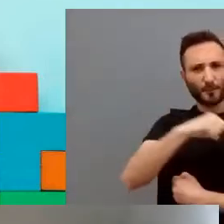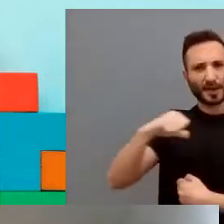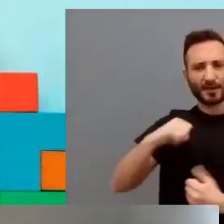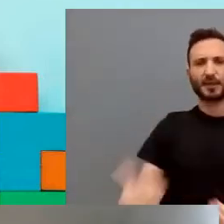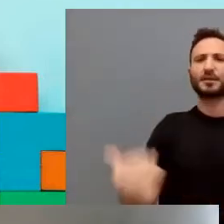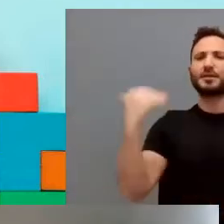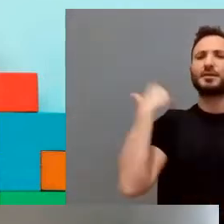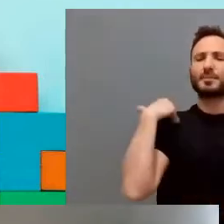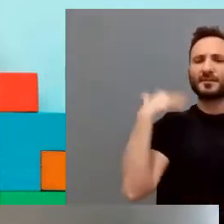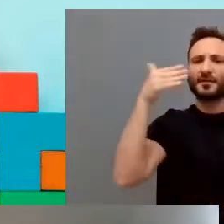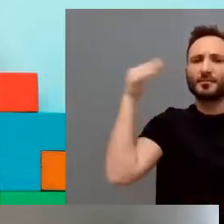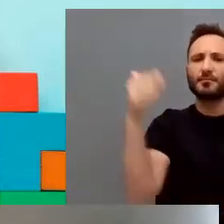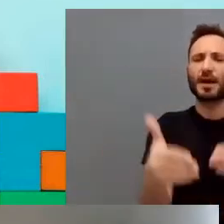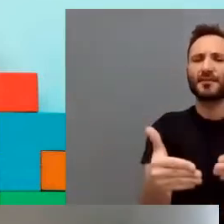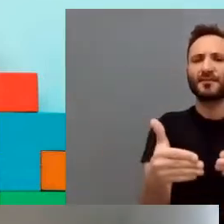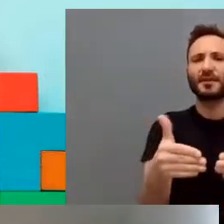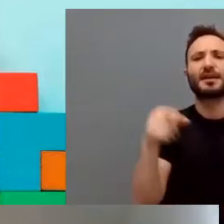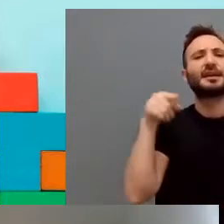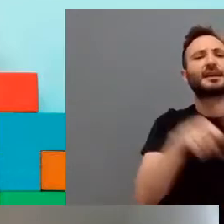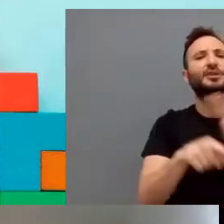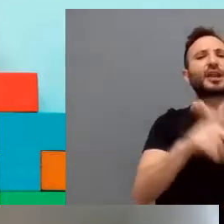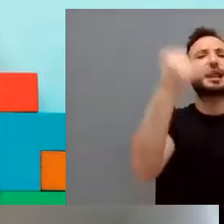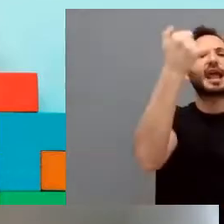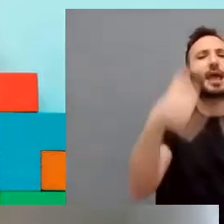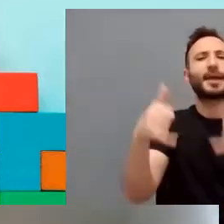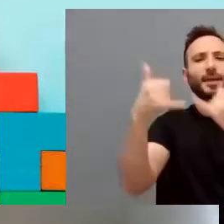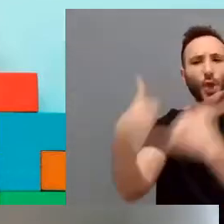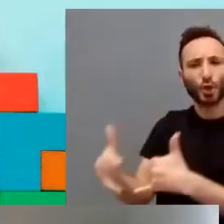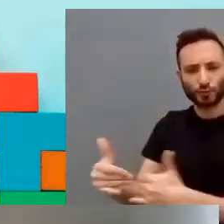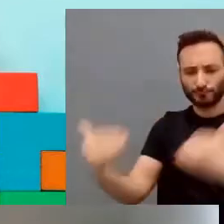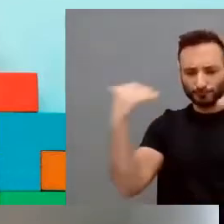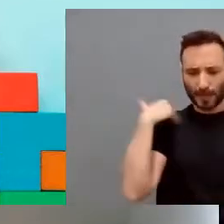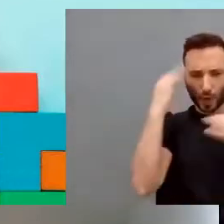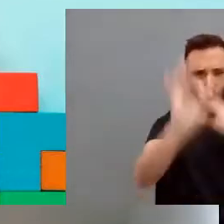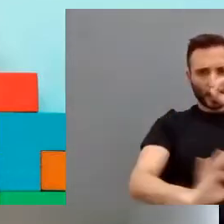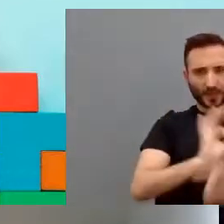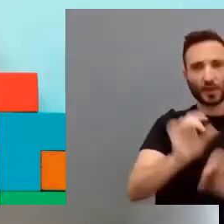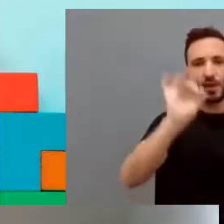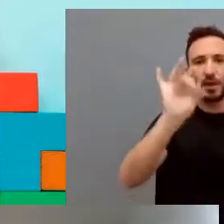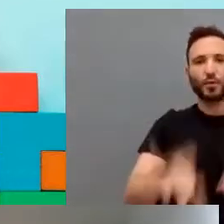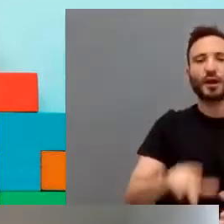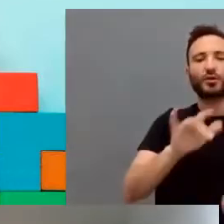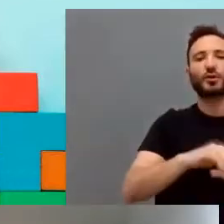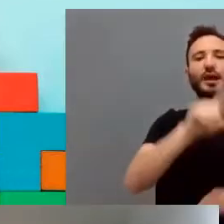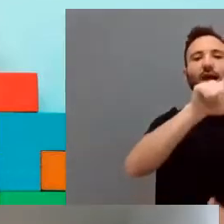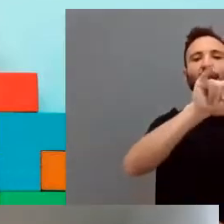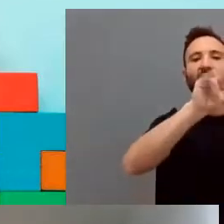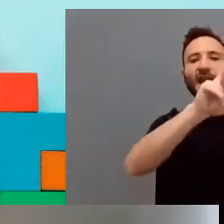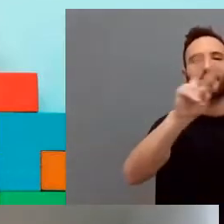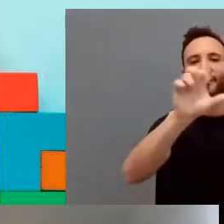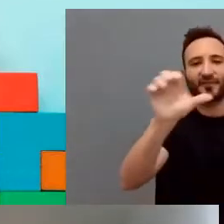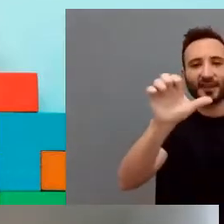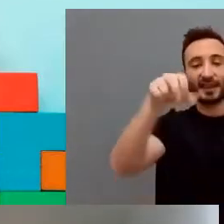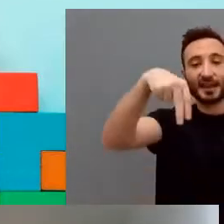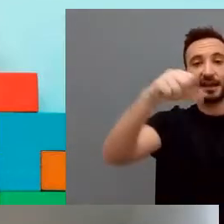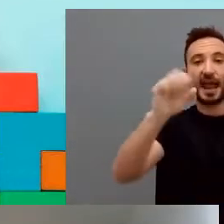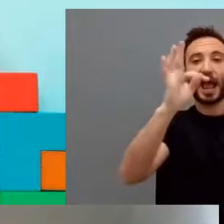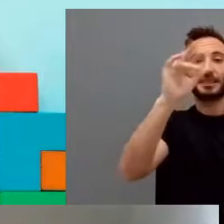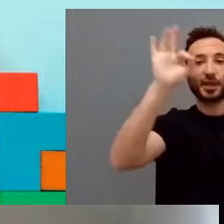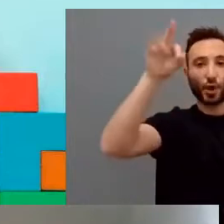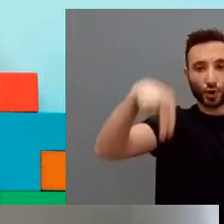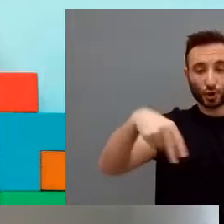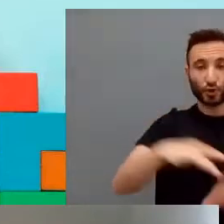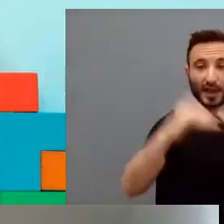a gestionar eventos como Live Nation, de eventos musicales o